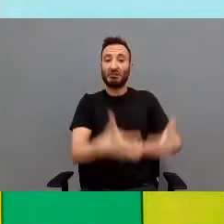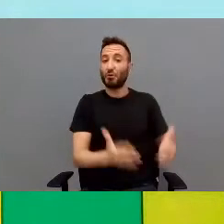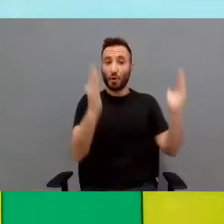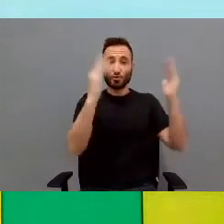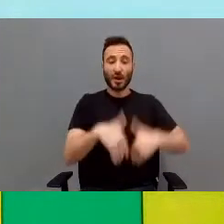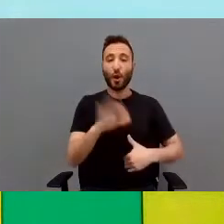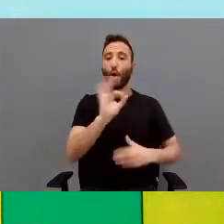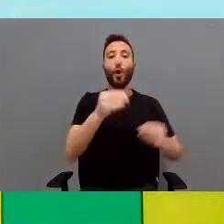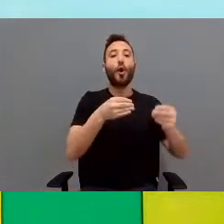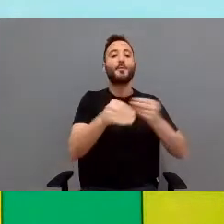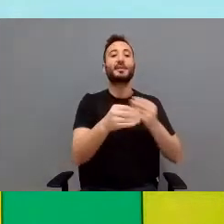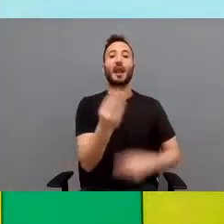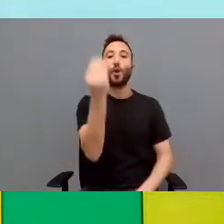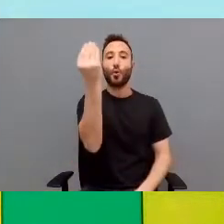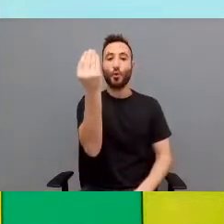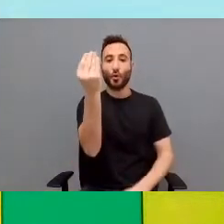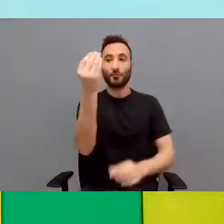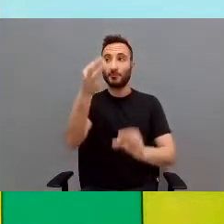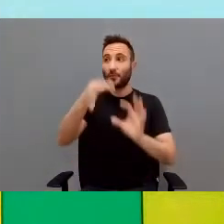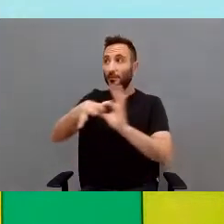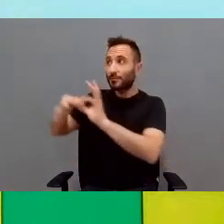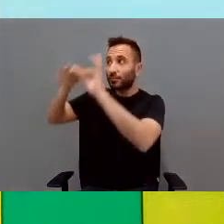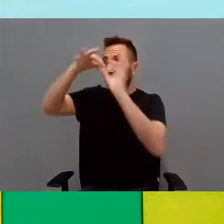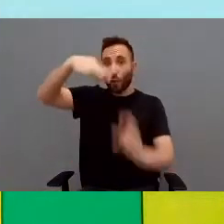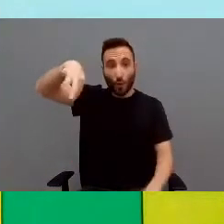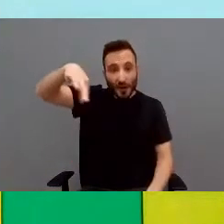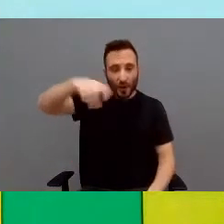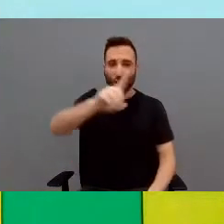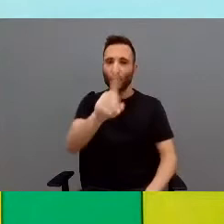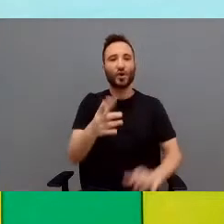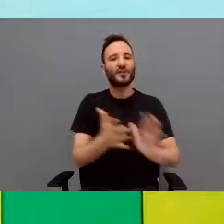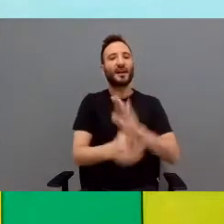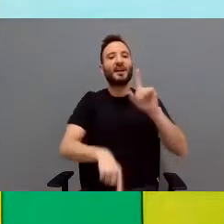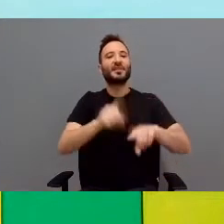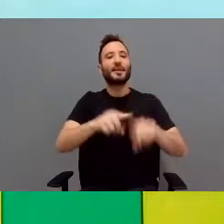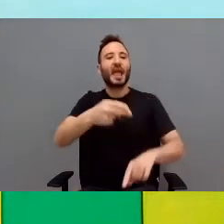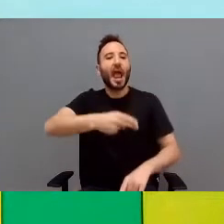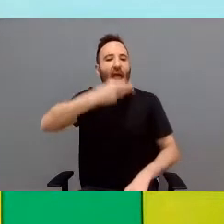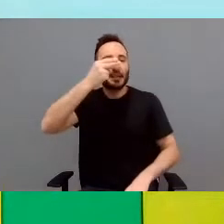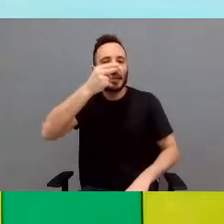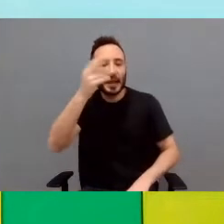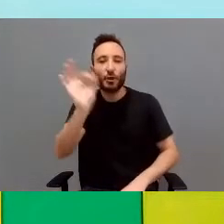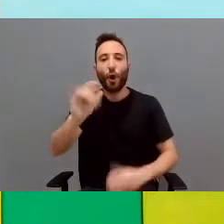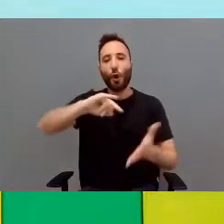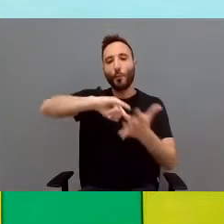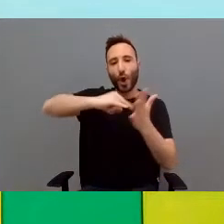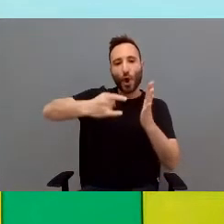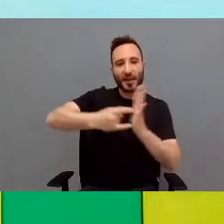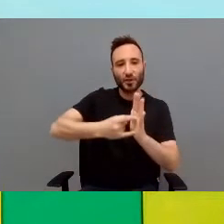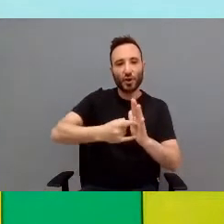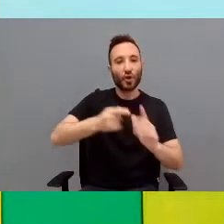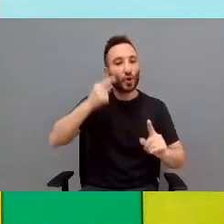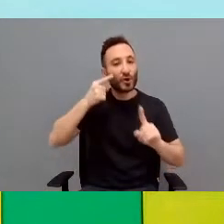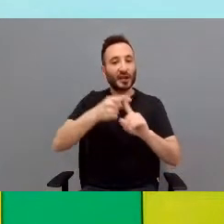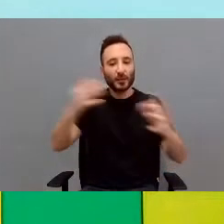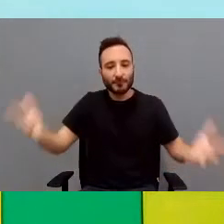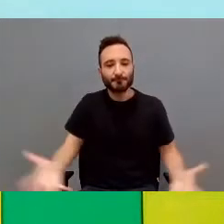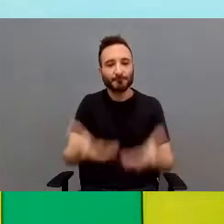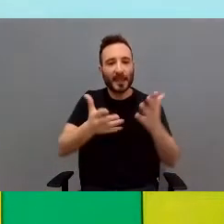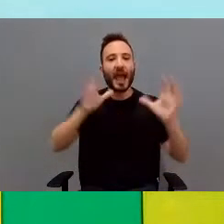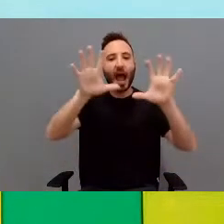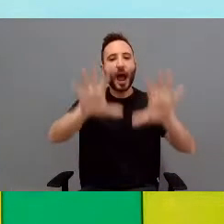o un material único, igual para todos, sino que trabajamos por centros de interés o por proyectos, fomentando el aprendizaje